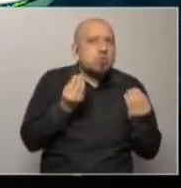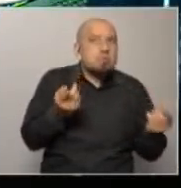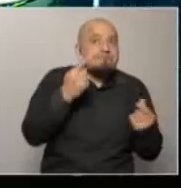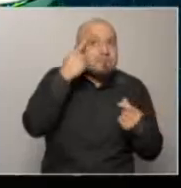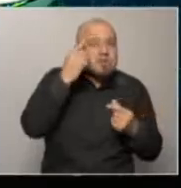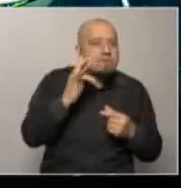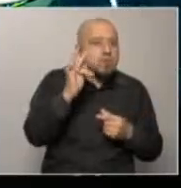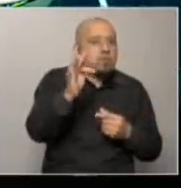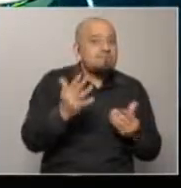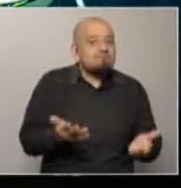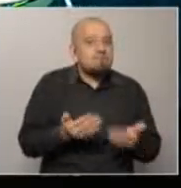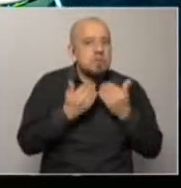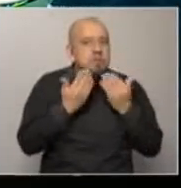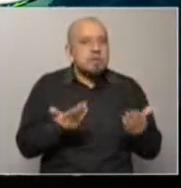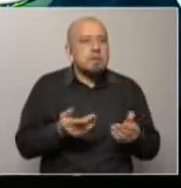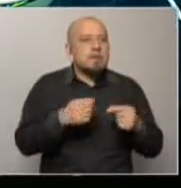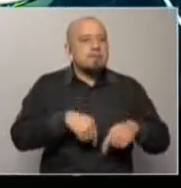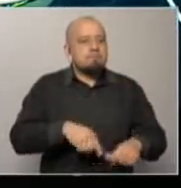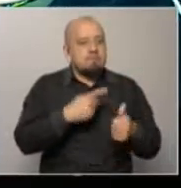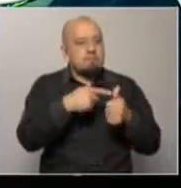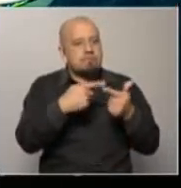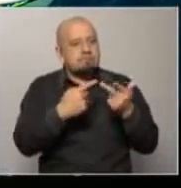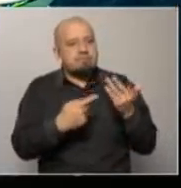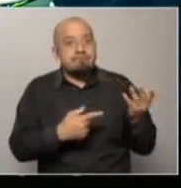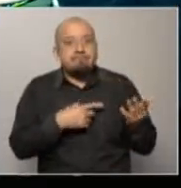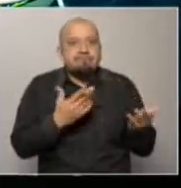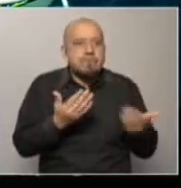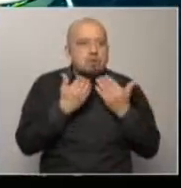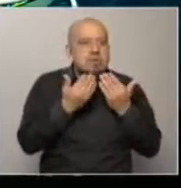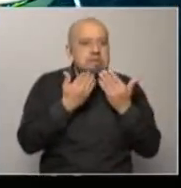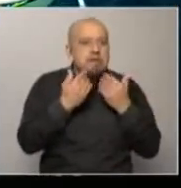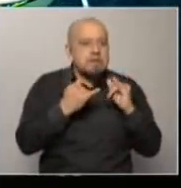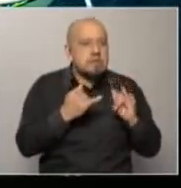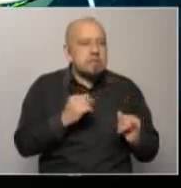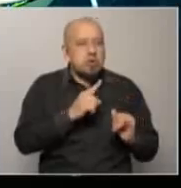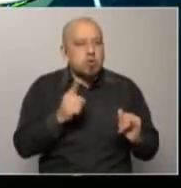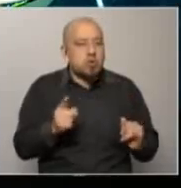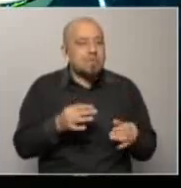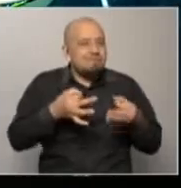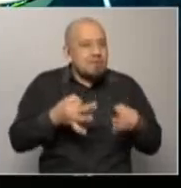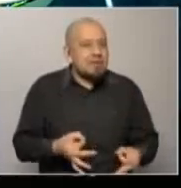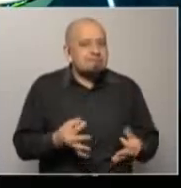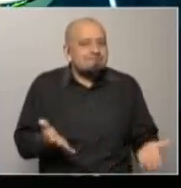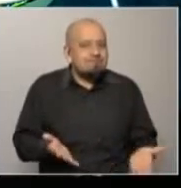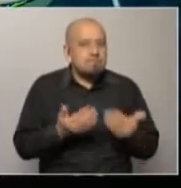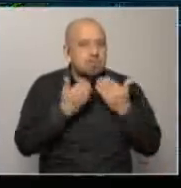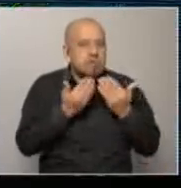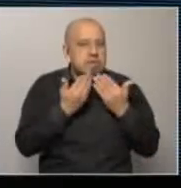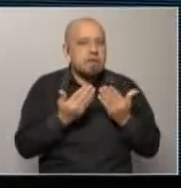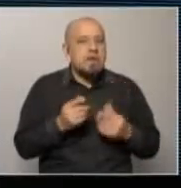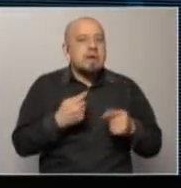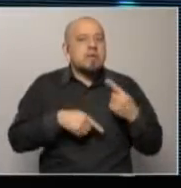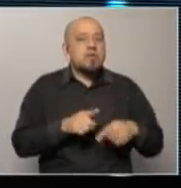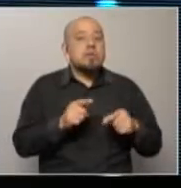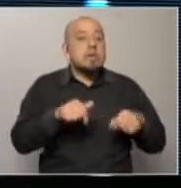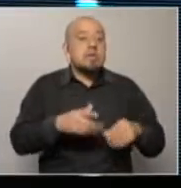hay demasiadas variables que que no son controlables y que pueden influir en cómo se ven las cosas por lo pronto